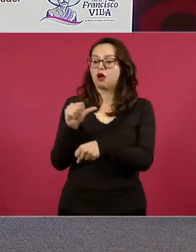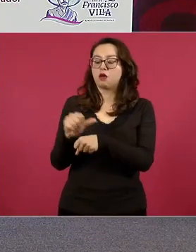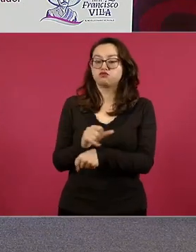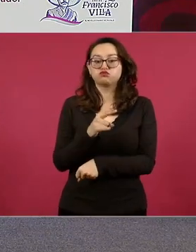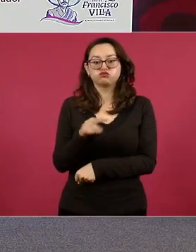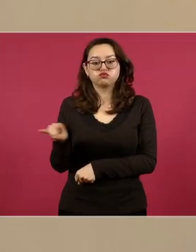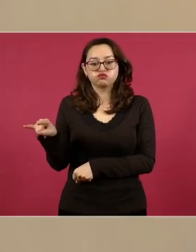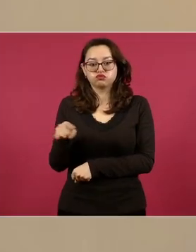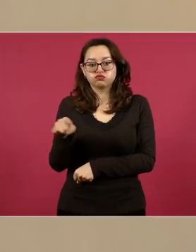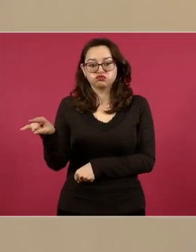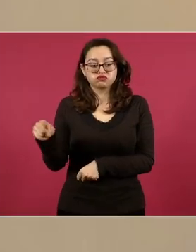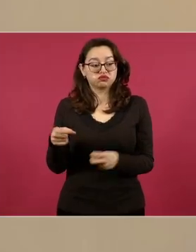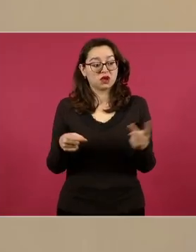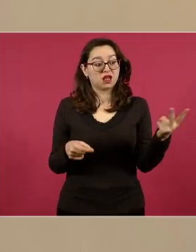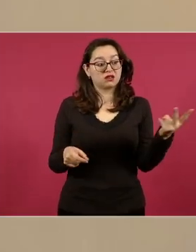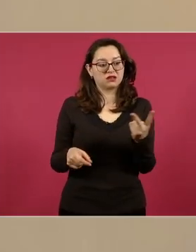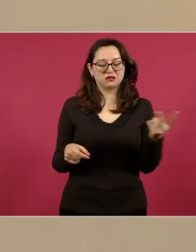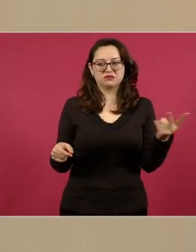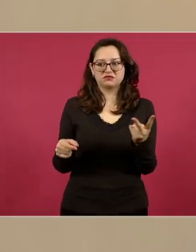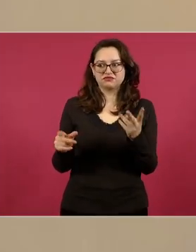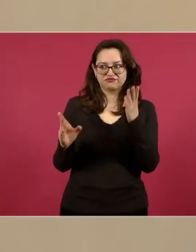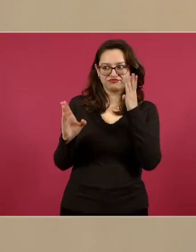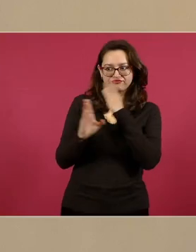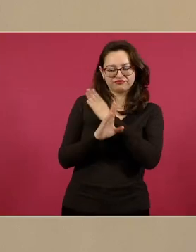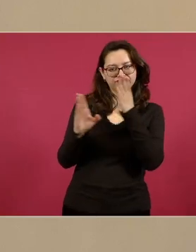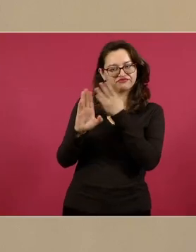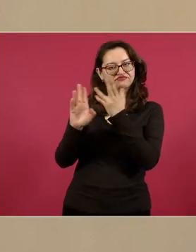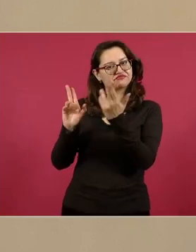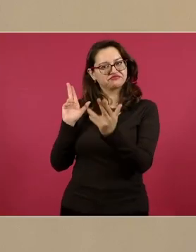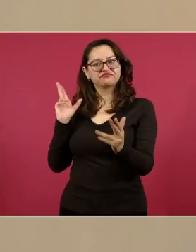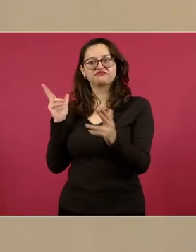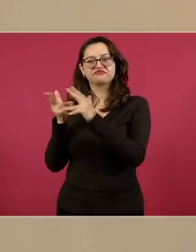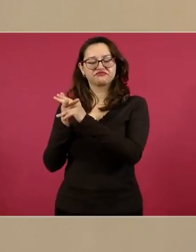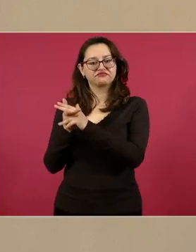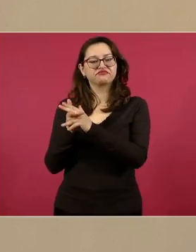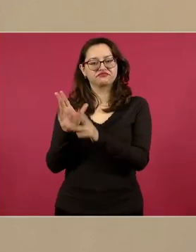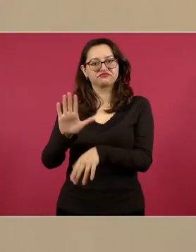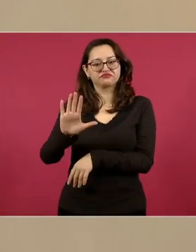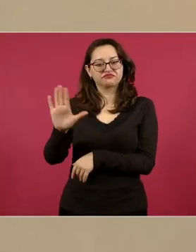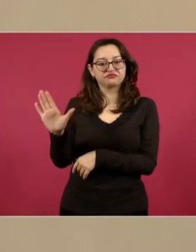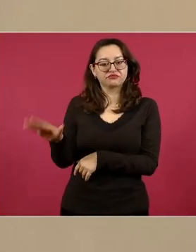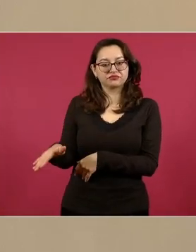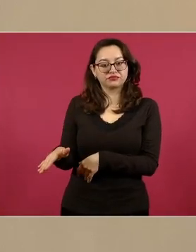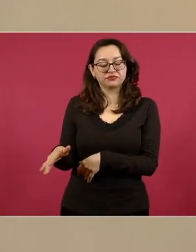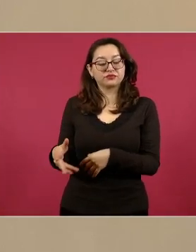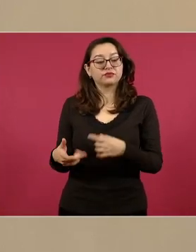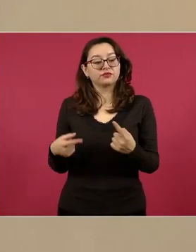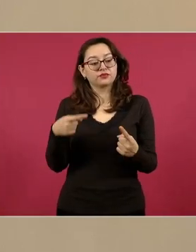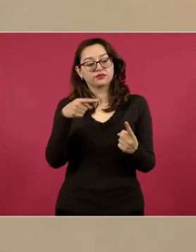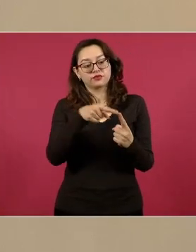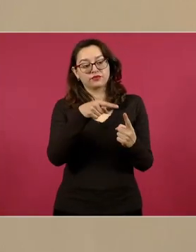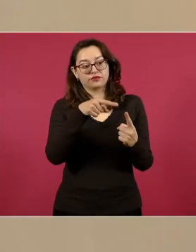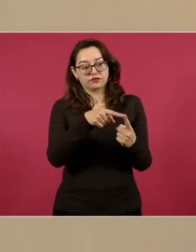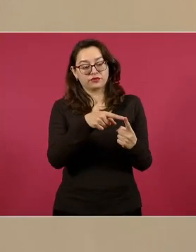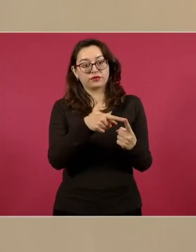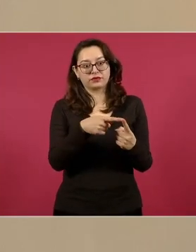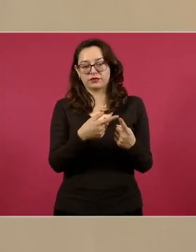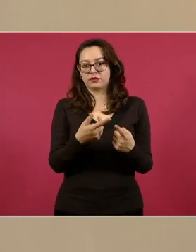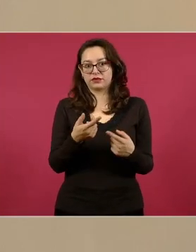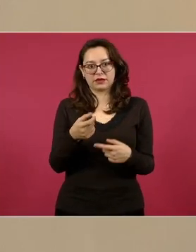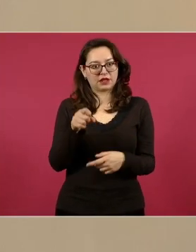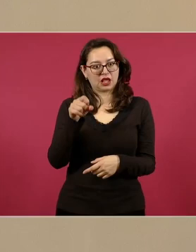calles de Ciudad Juárez. Por esos hechos, Carlos Miguel fue detenido en flagrancia,